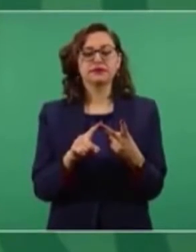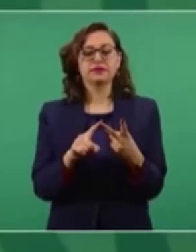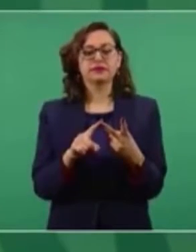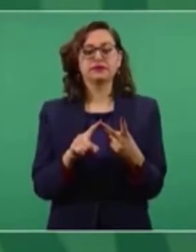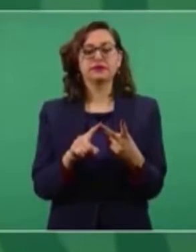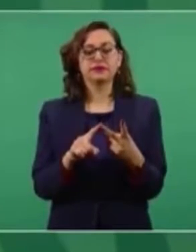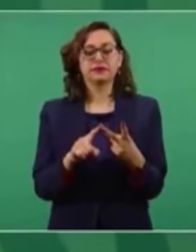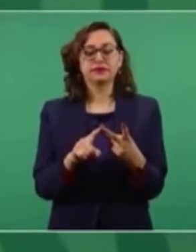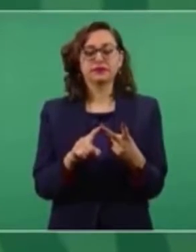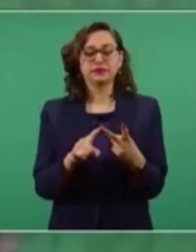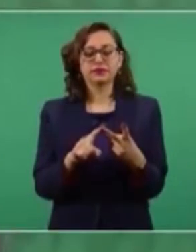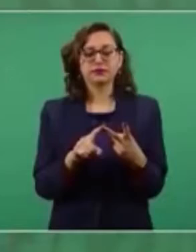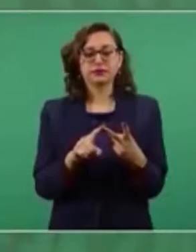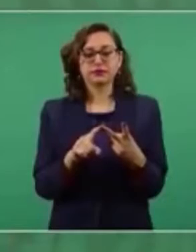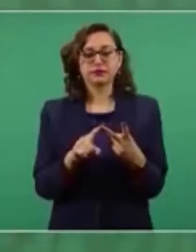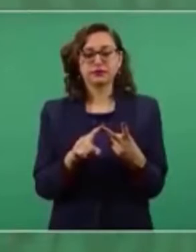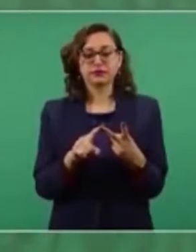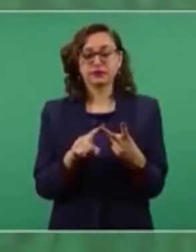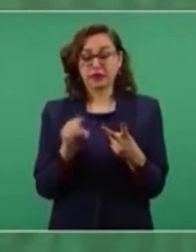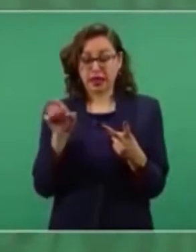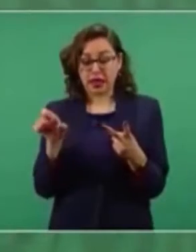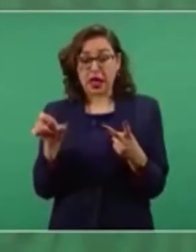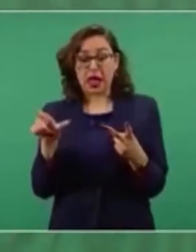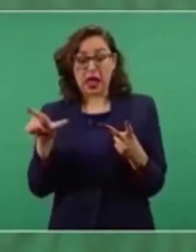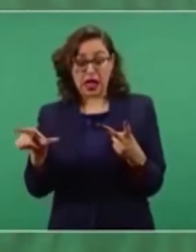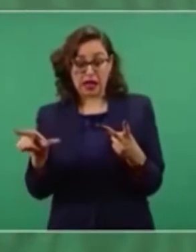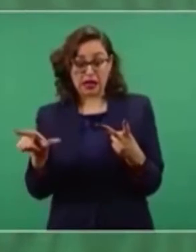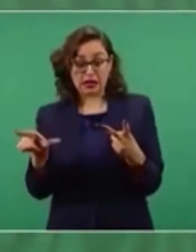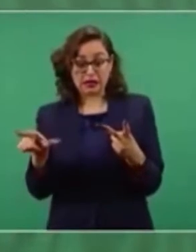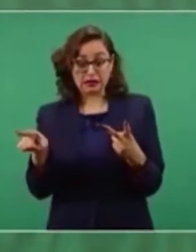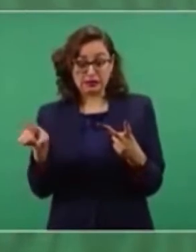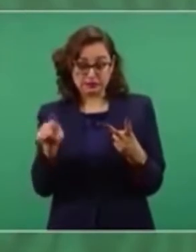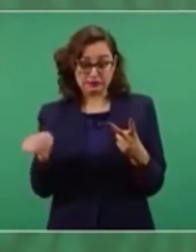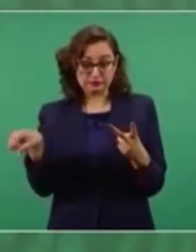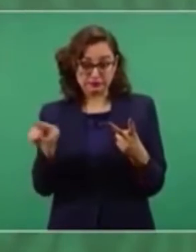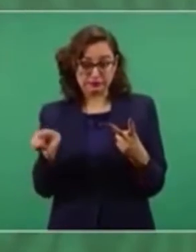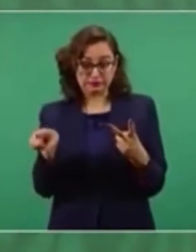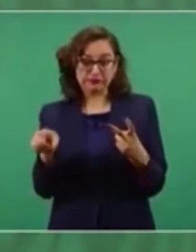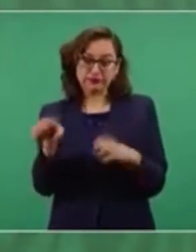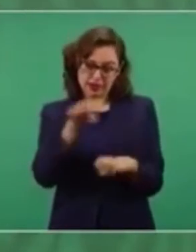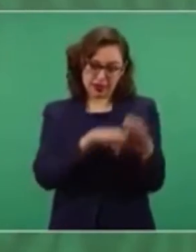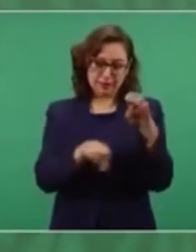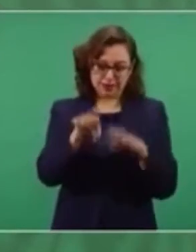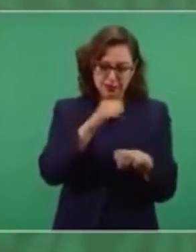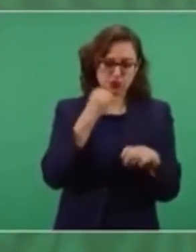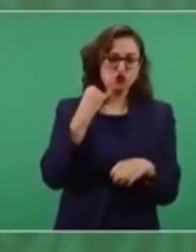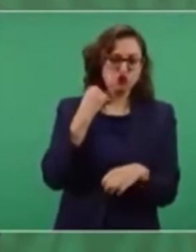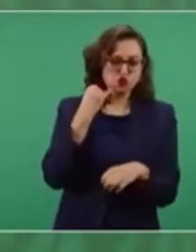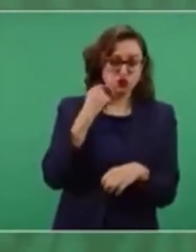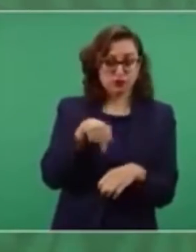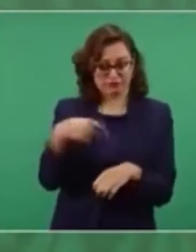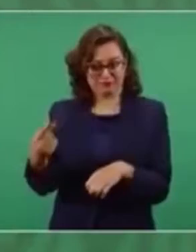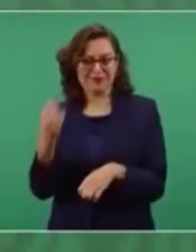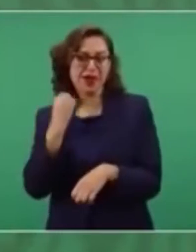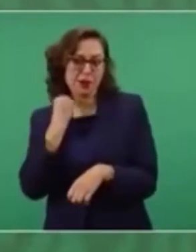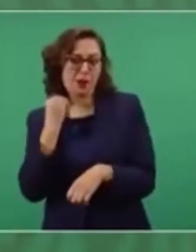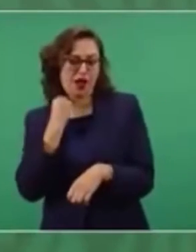que ellos estaban solicitando, tanto la empresa como el abogado,